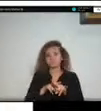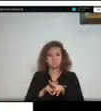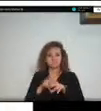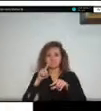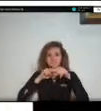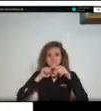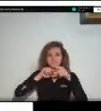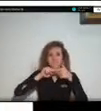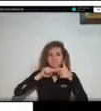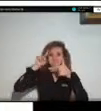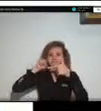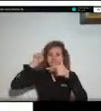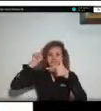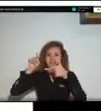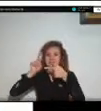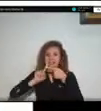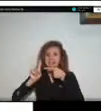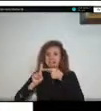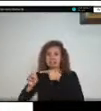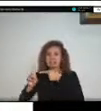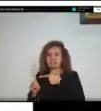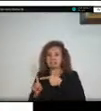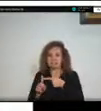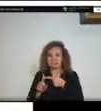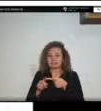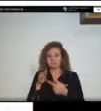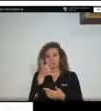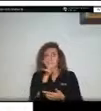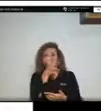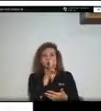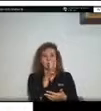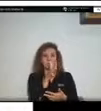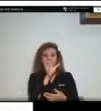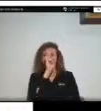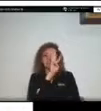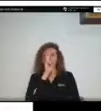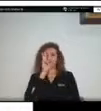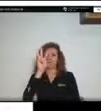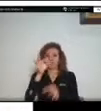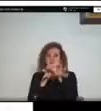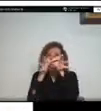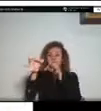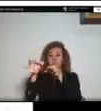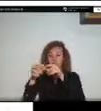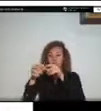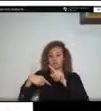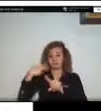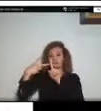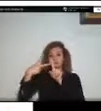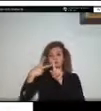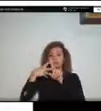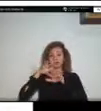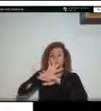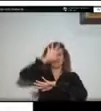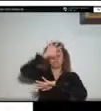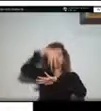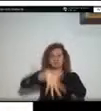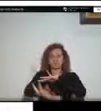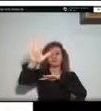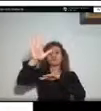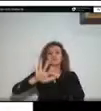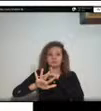en este caso la media por inundaciones de 33 de movimientos en masa de 16 y de amenazas combinadas de 7